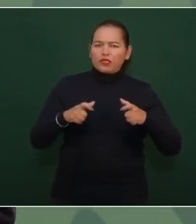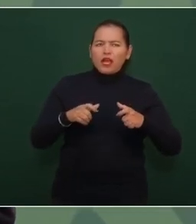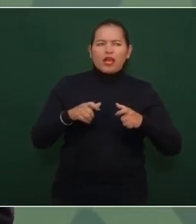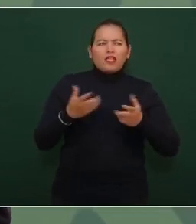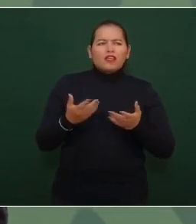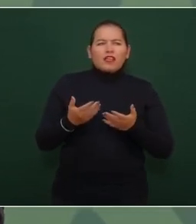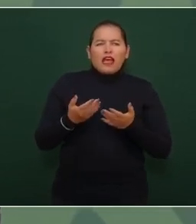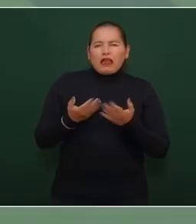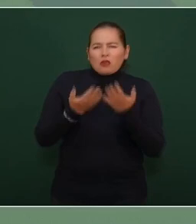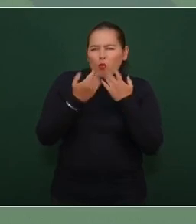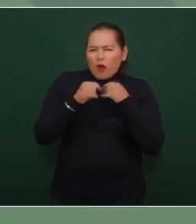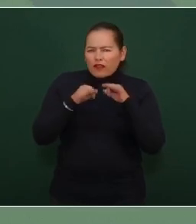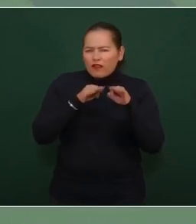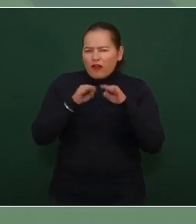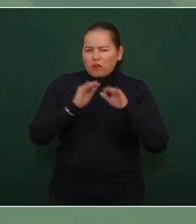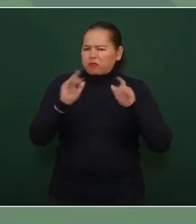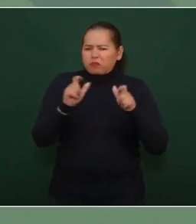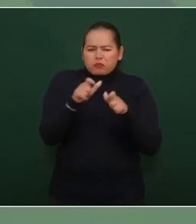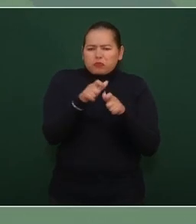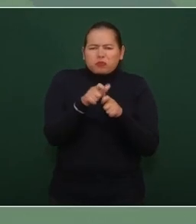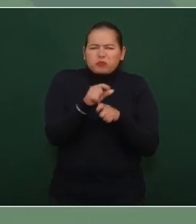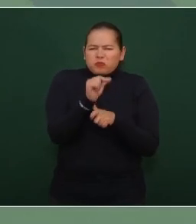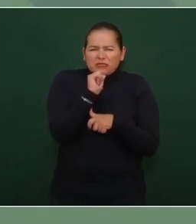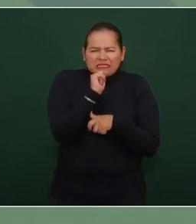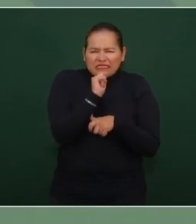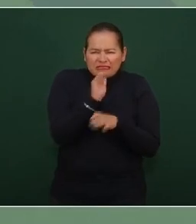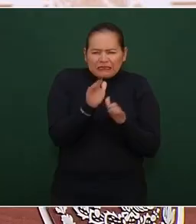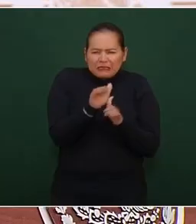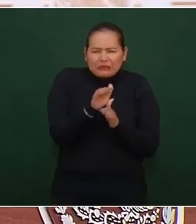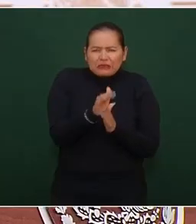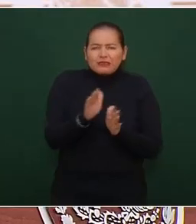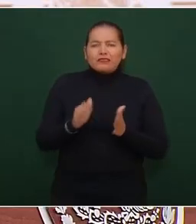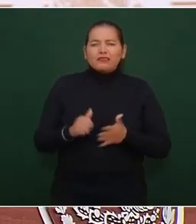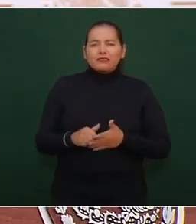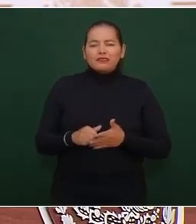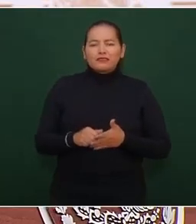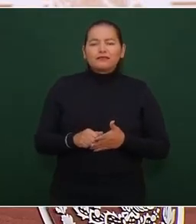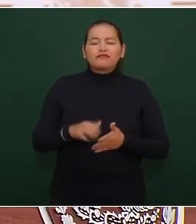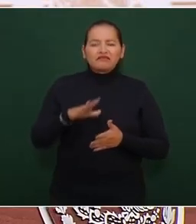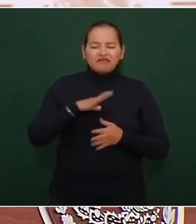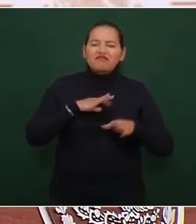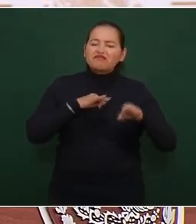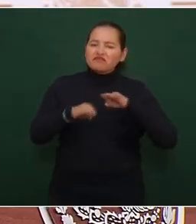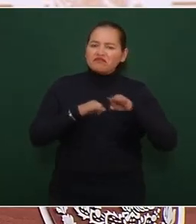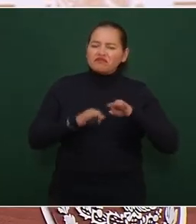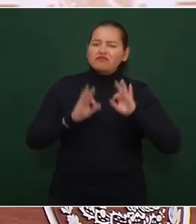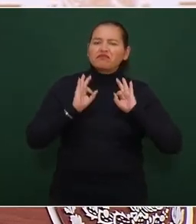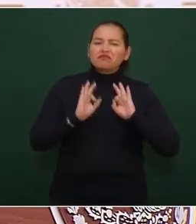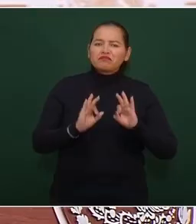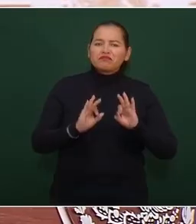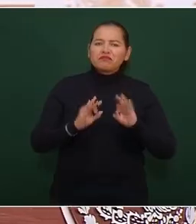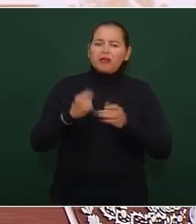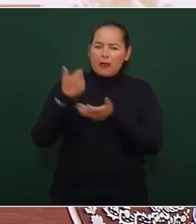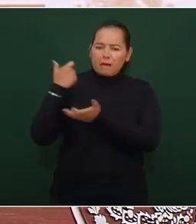prácticamente en el país hay empleo pleno los salarios